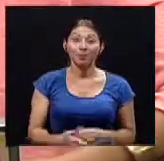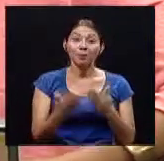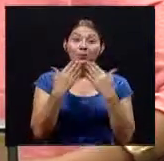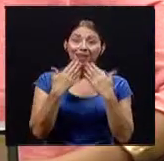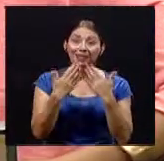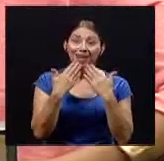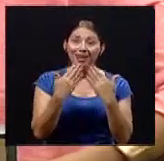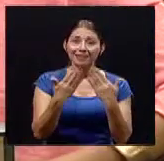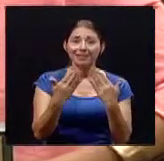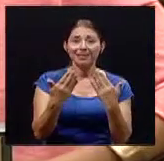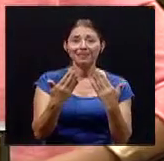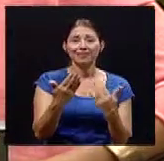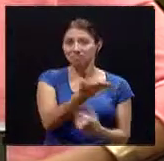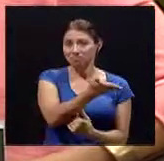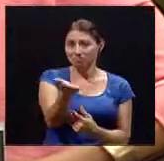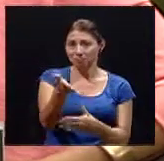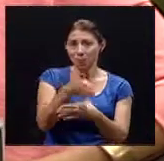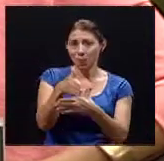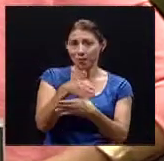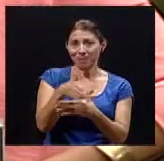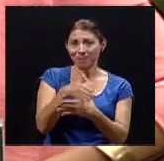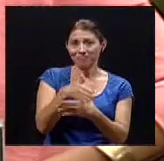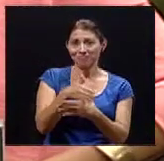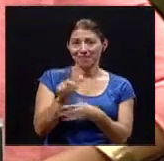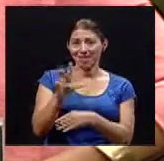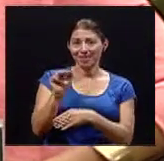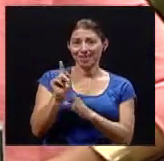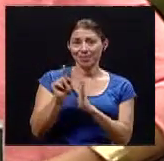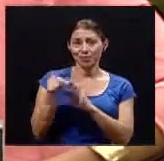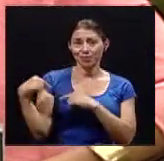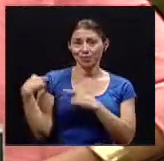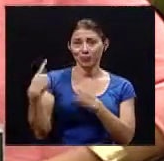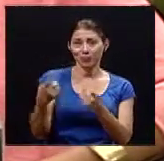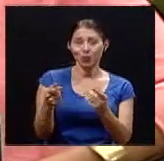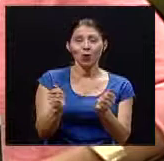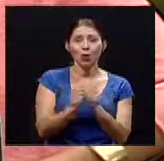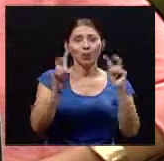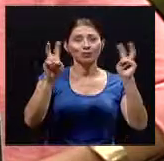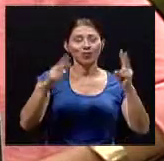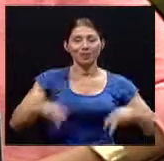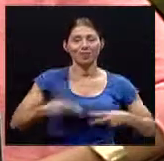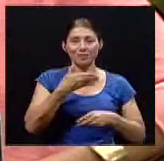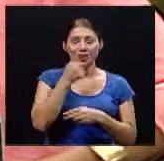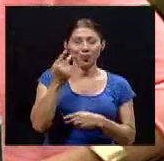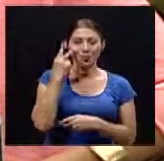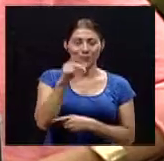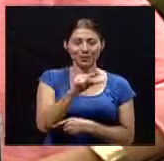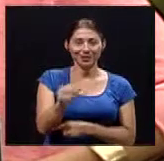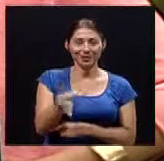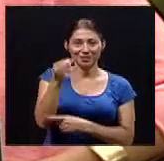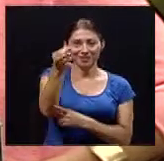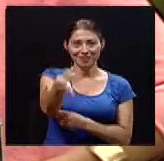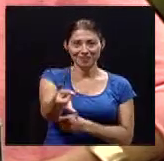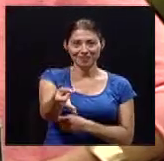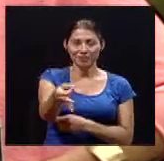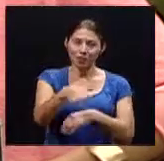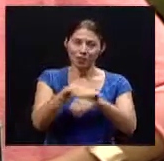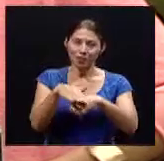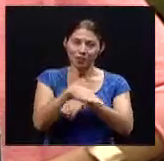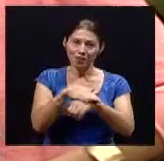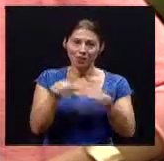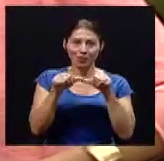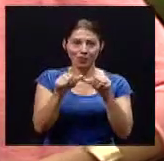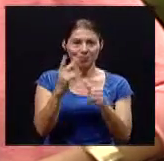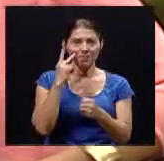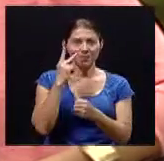compartir estos 30 minutos con vivir mejor nos vemos la próxima semana por favor sigan en sintonía